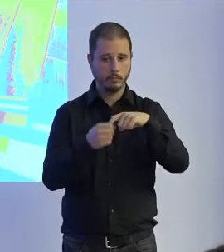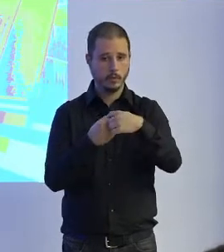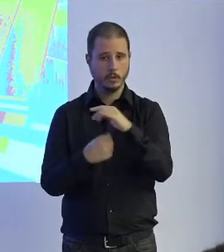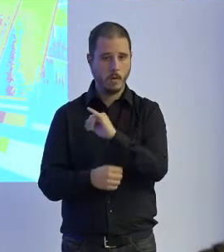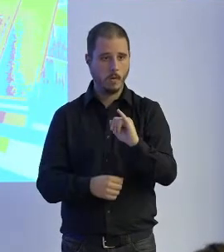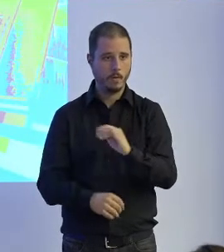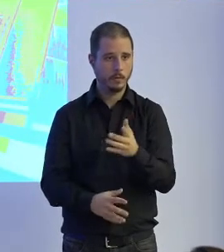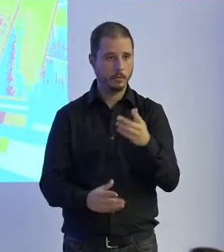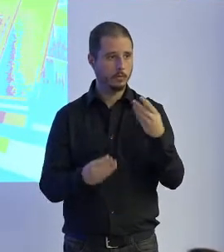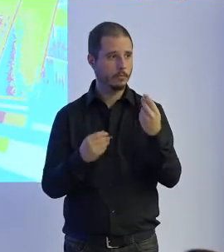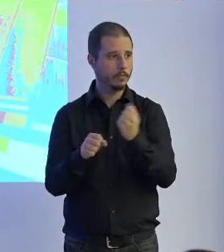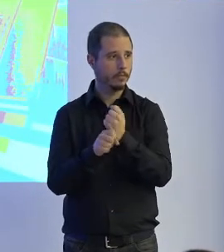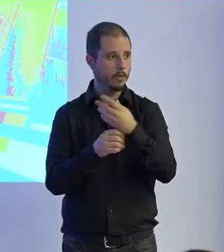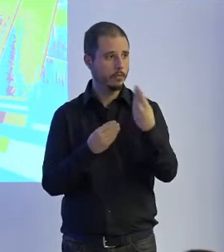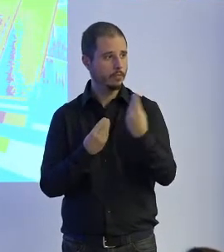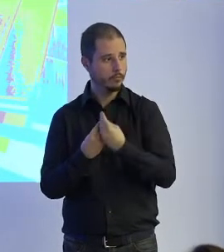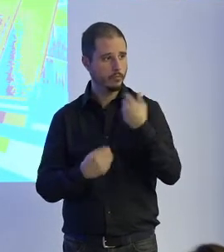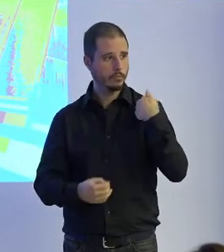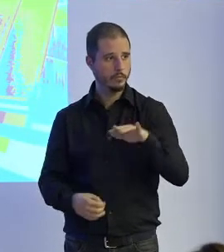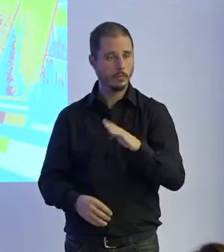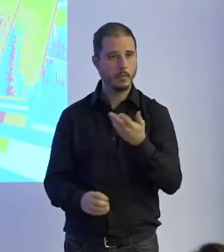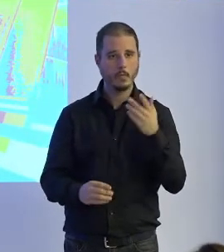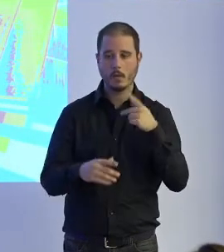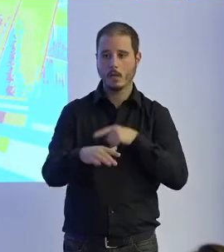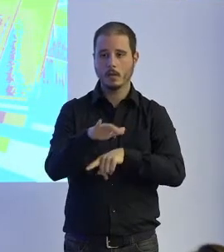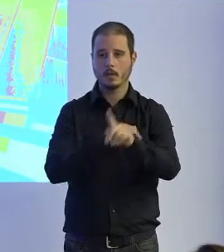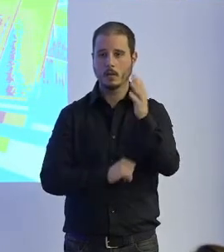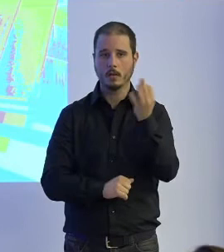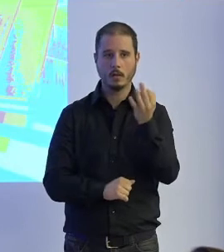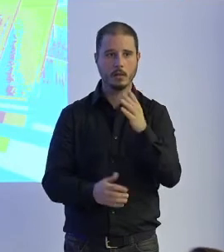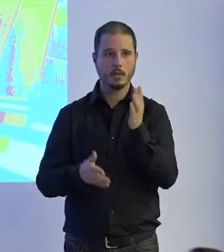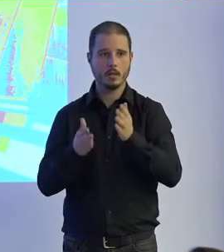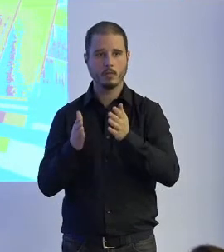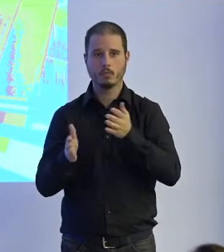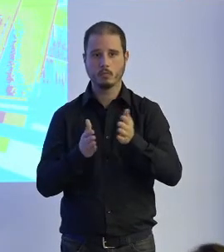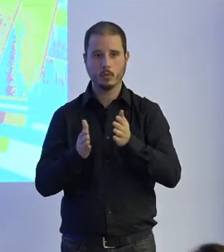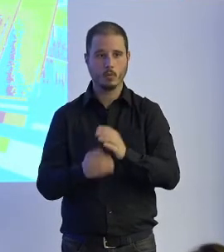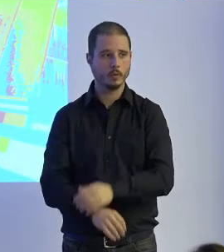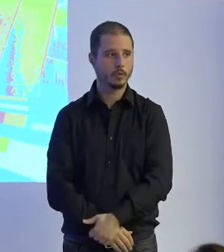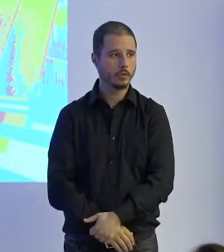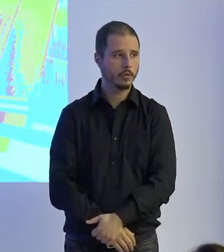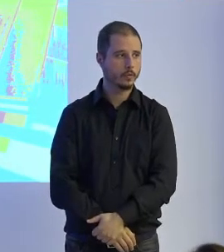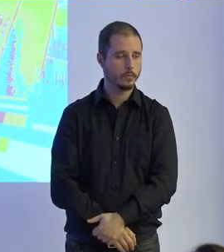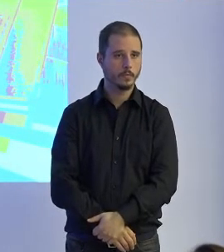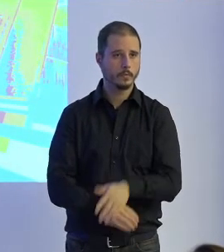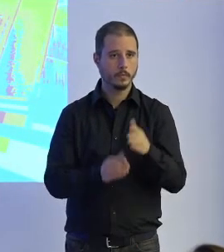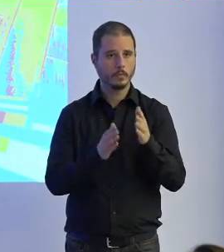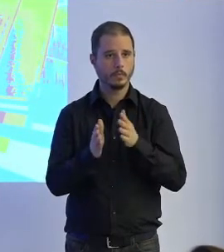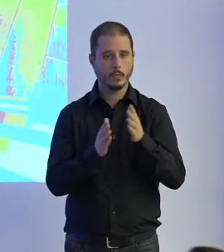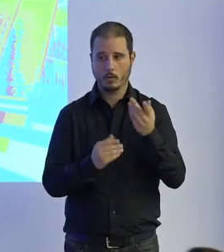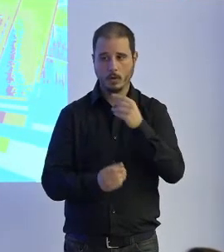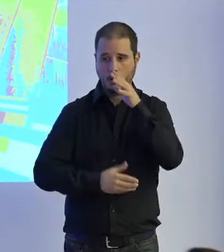trabajado y nos hemos dado con esto desarrollamos el E2 Rebot que es el que tenemos actualmente que estamos